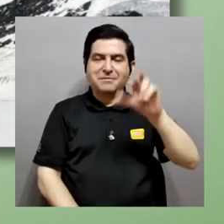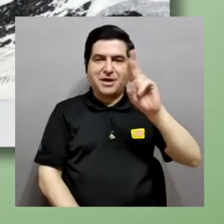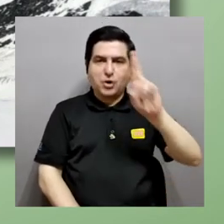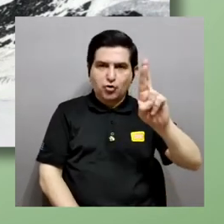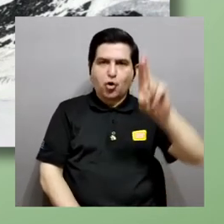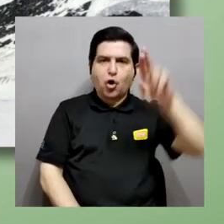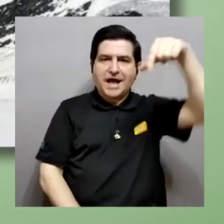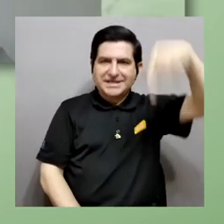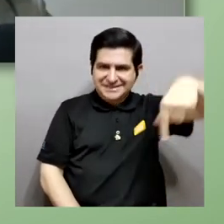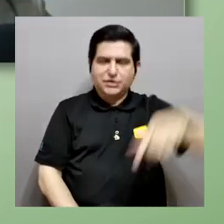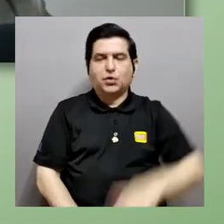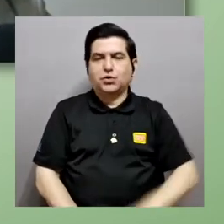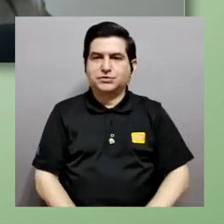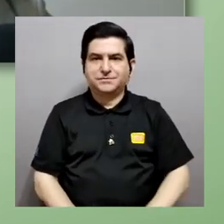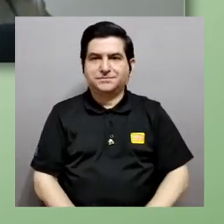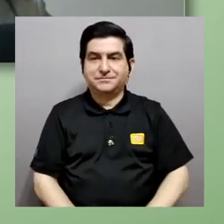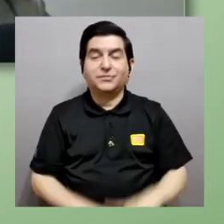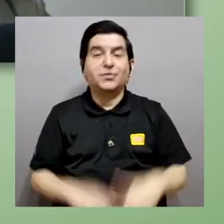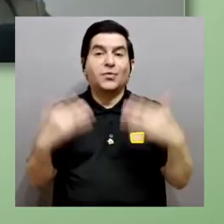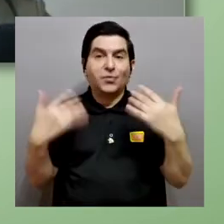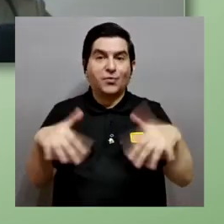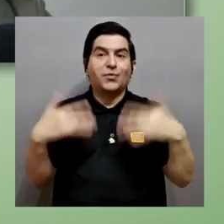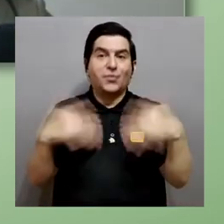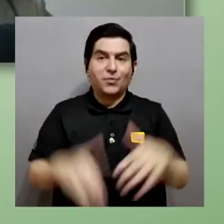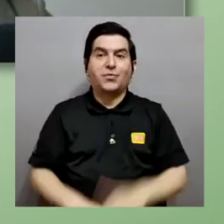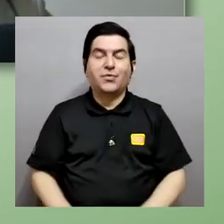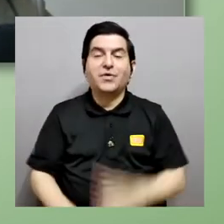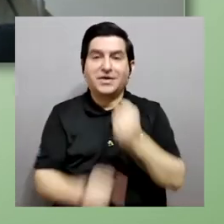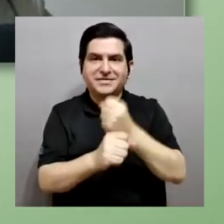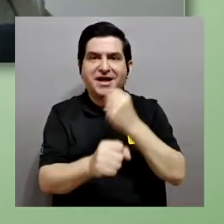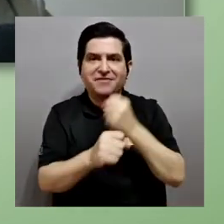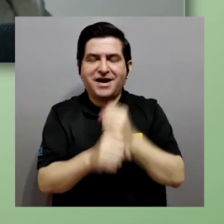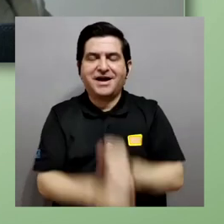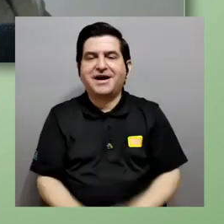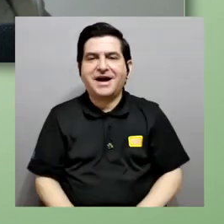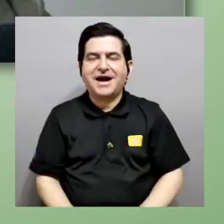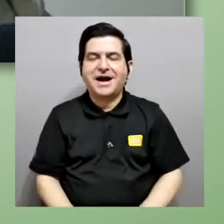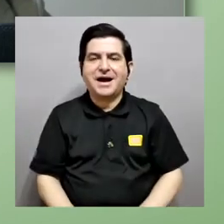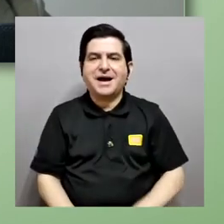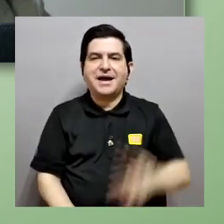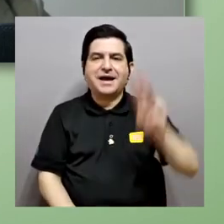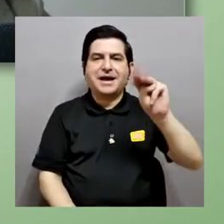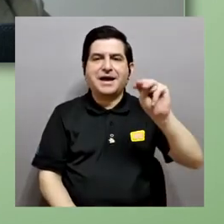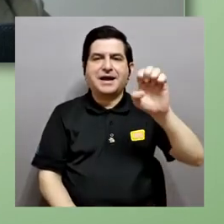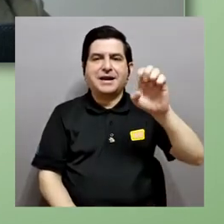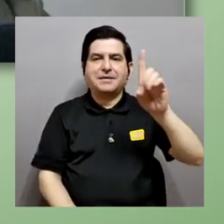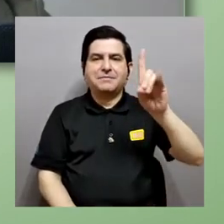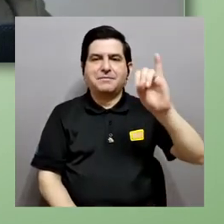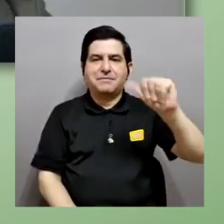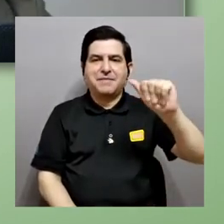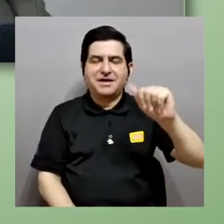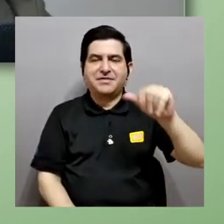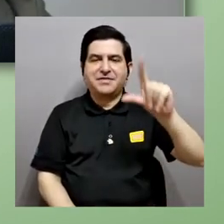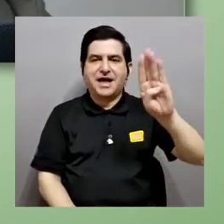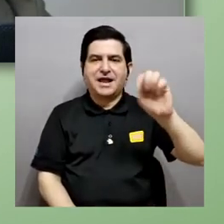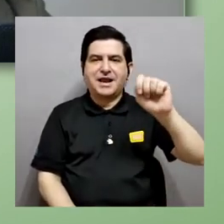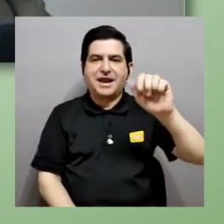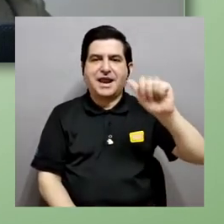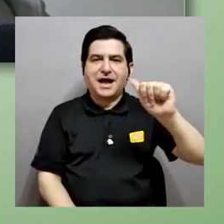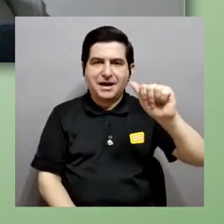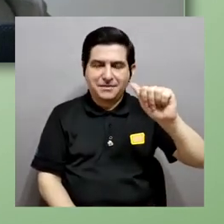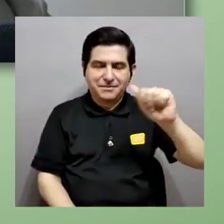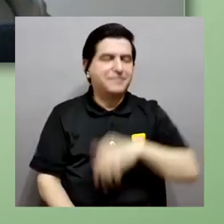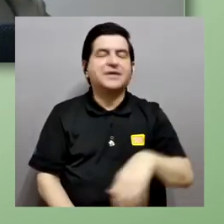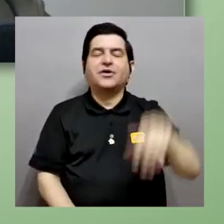Rojas Quirós pues nada más y nada menos que labora en el Media Lab del Instituto de Tecnología de Massachusetts